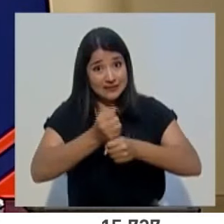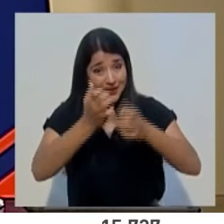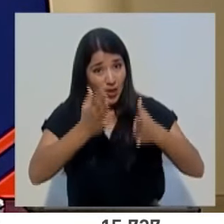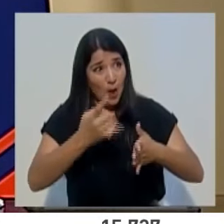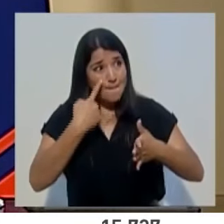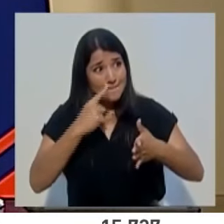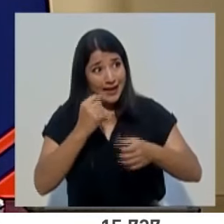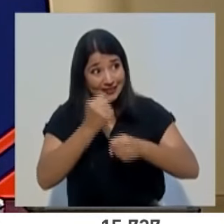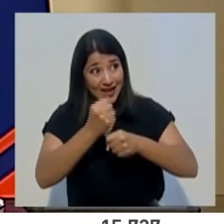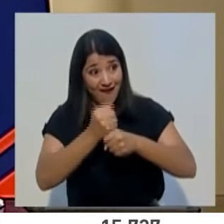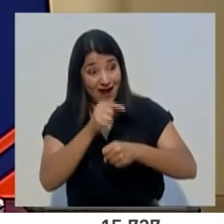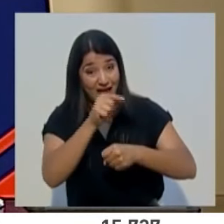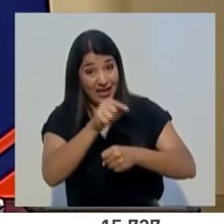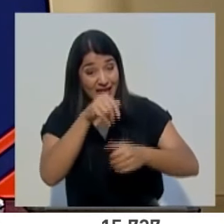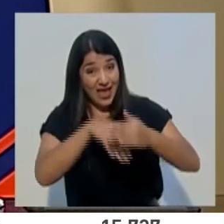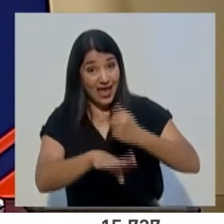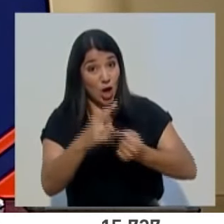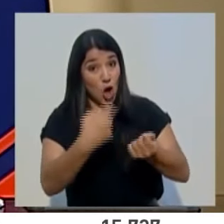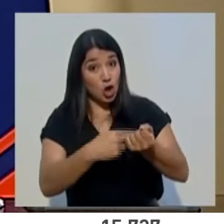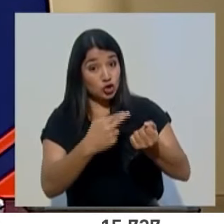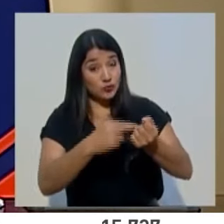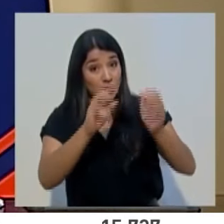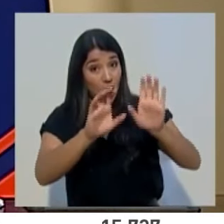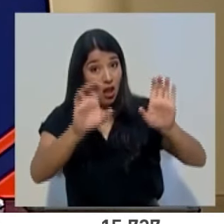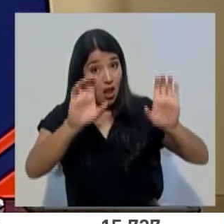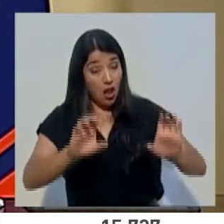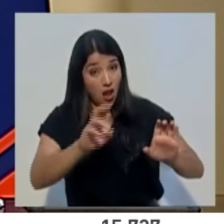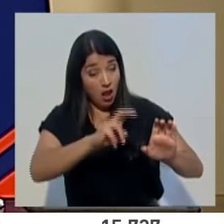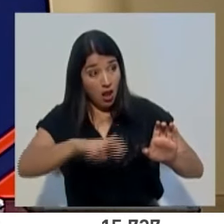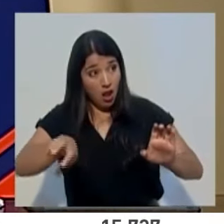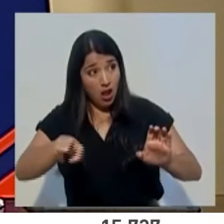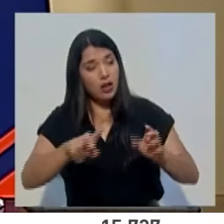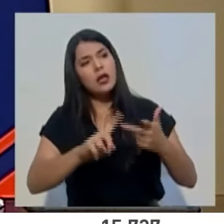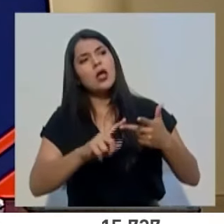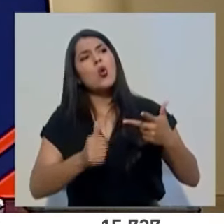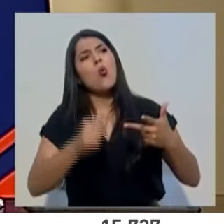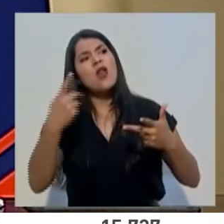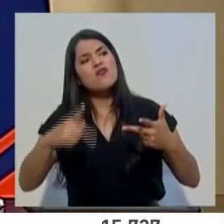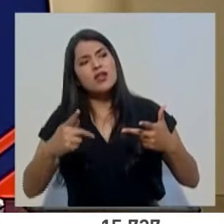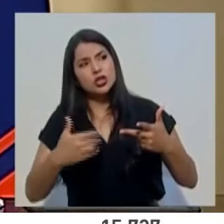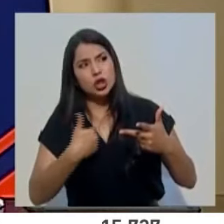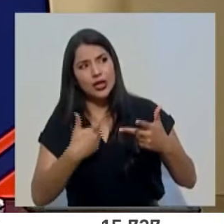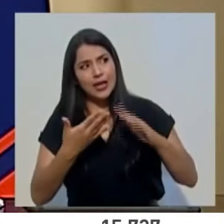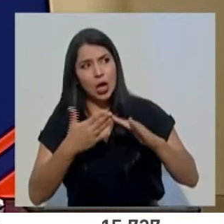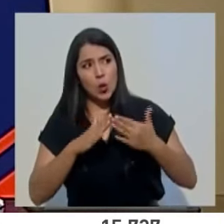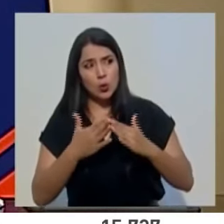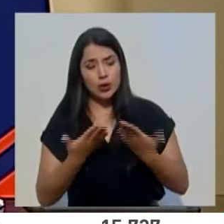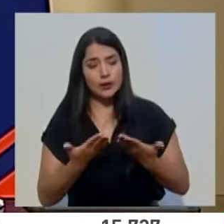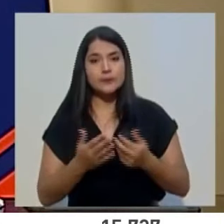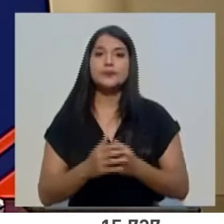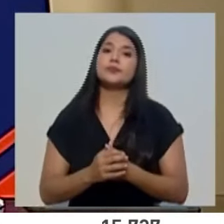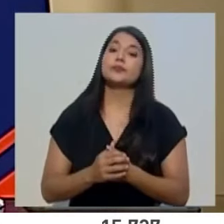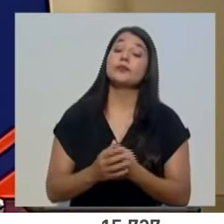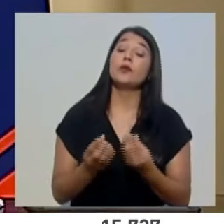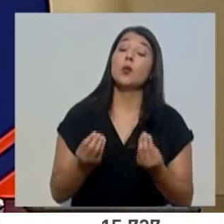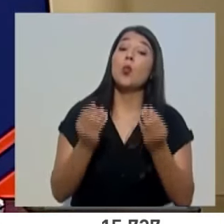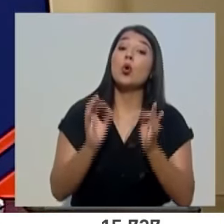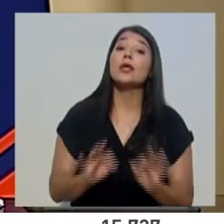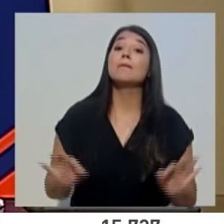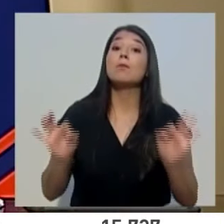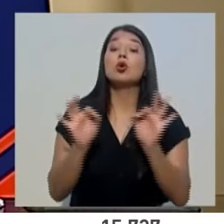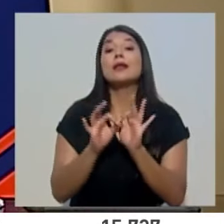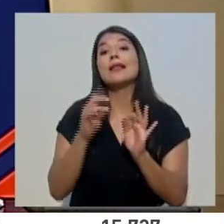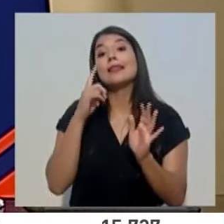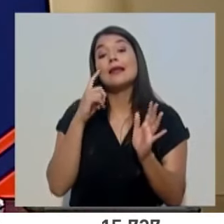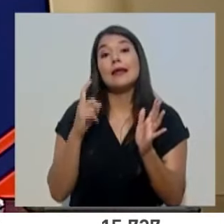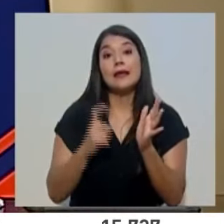unidades? ¿Cuál es el riesgo para las comunidades donde se instalen? Importante resaltar que estas unidades se